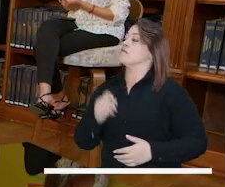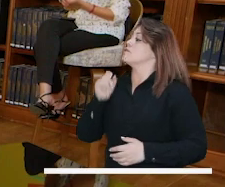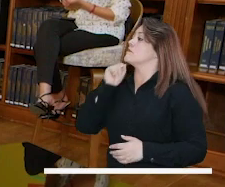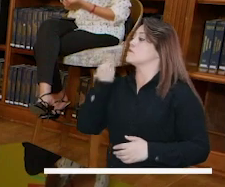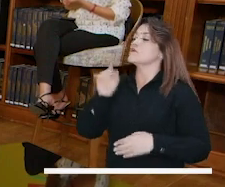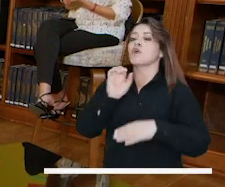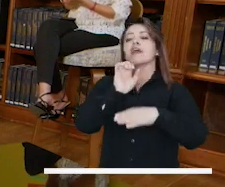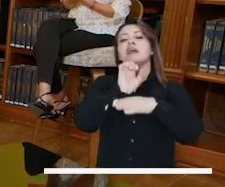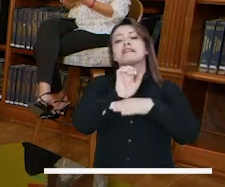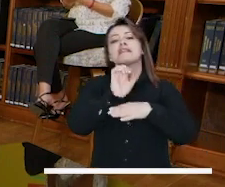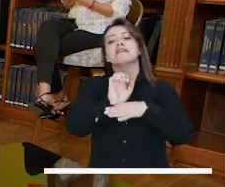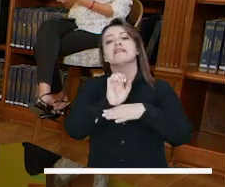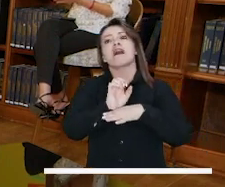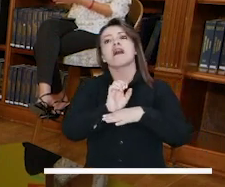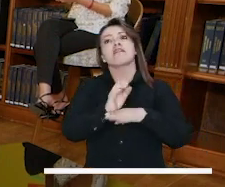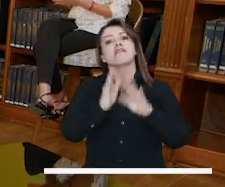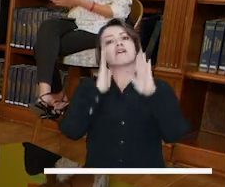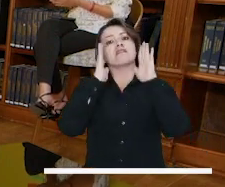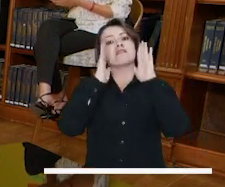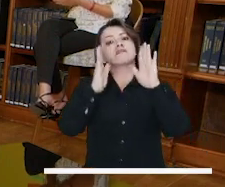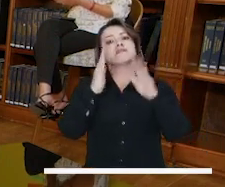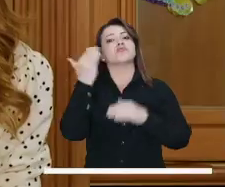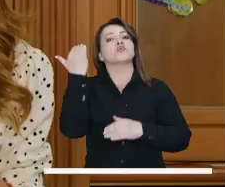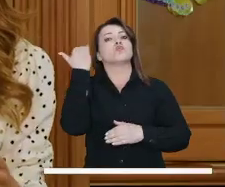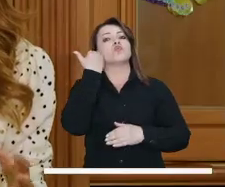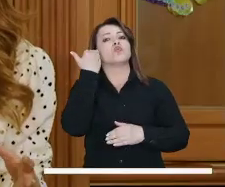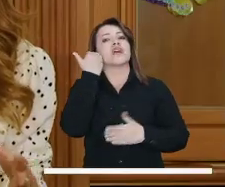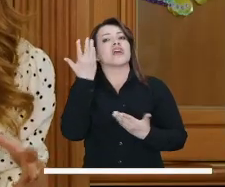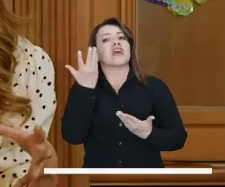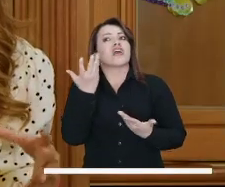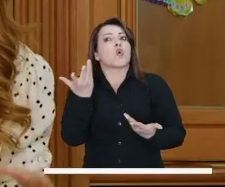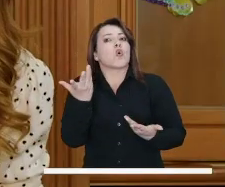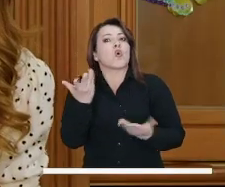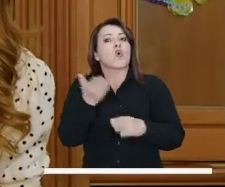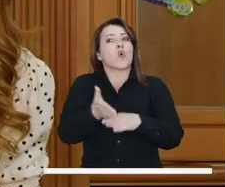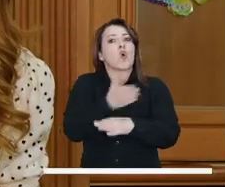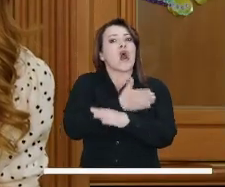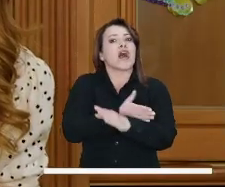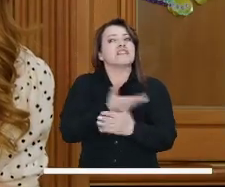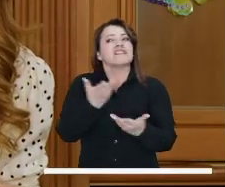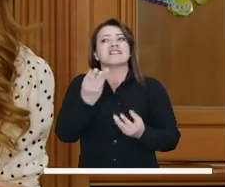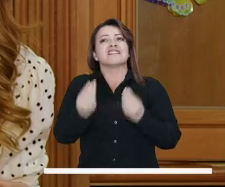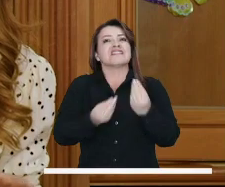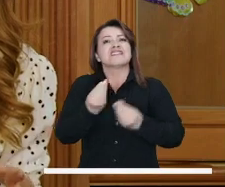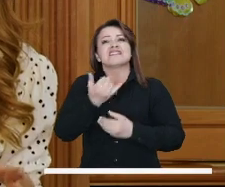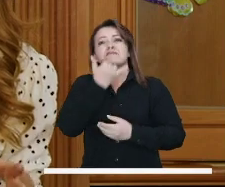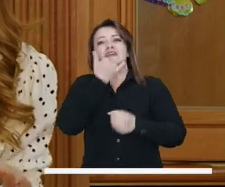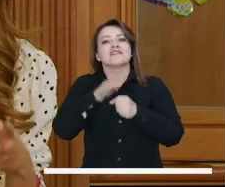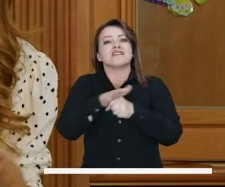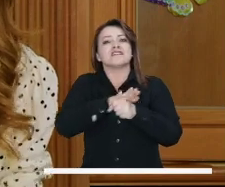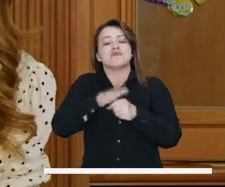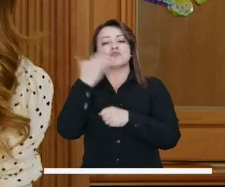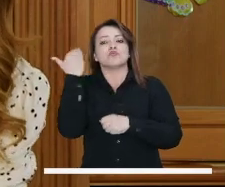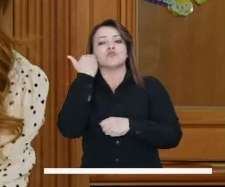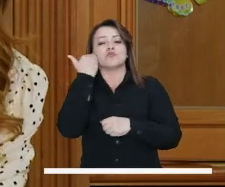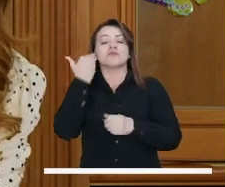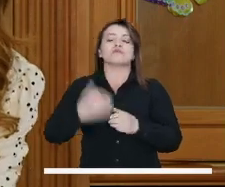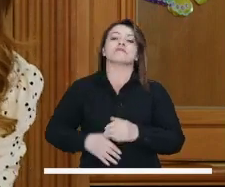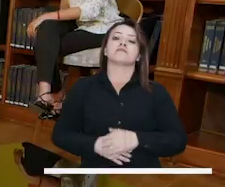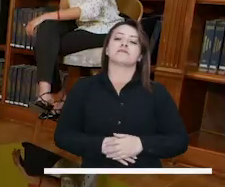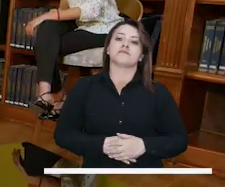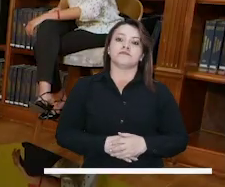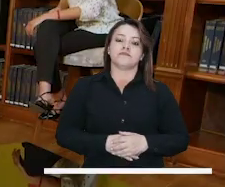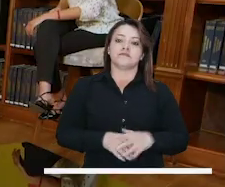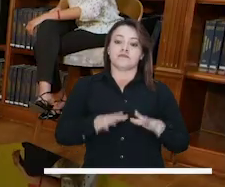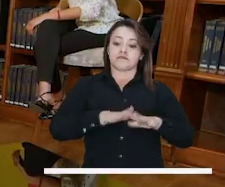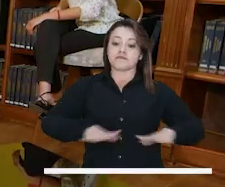que es insostenible. Concejal, ¿qué entes en realidad tienen que ver cuando ocurren estos casos de feminicidio y qué tanto están actuando en realidad?